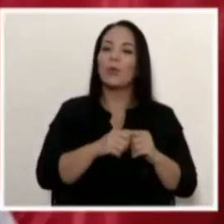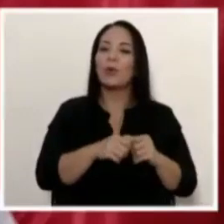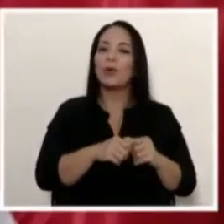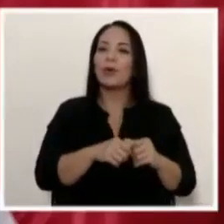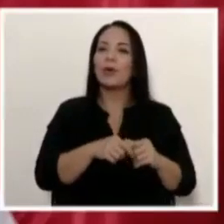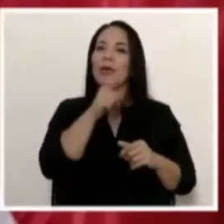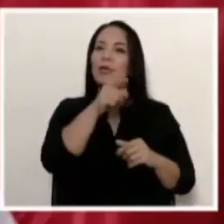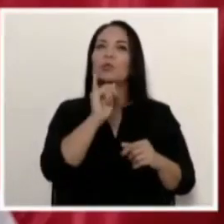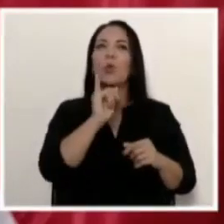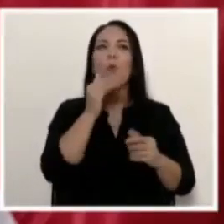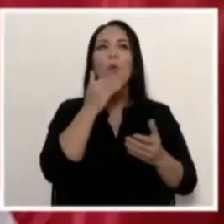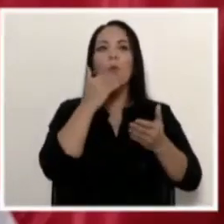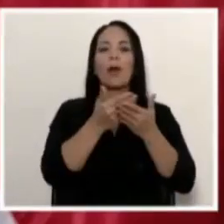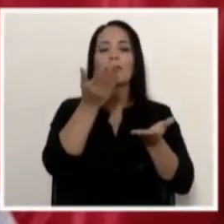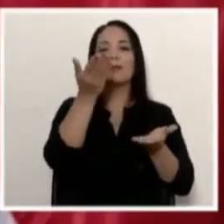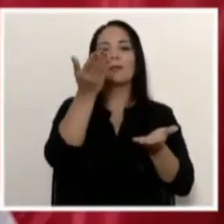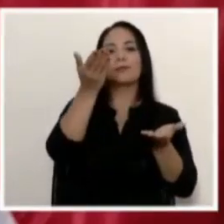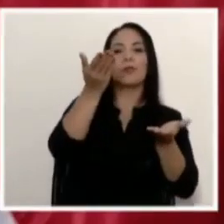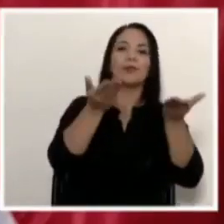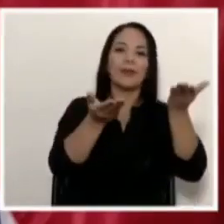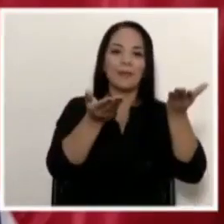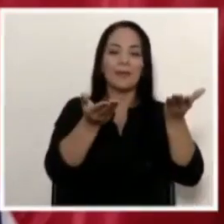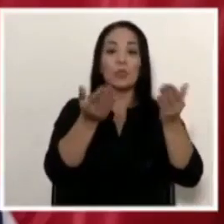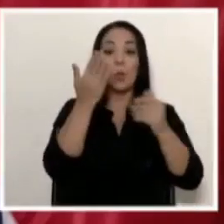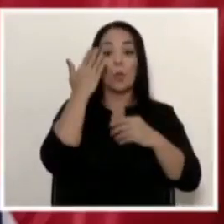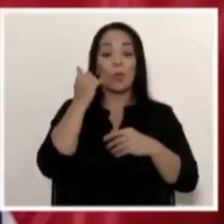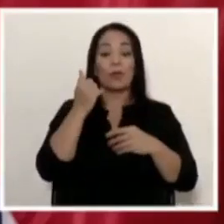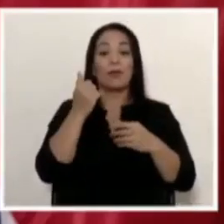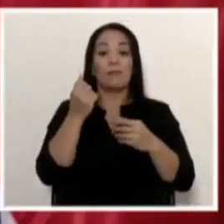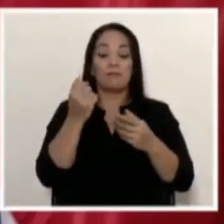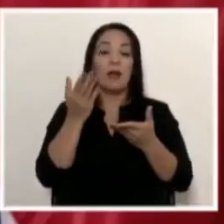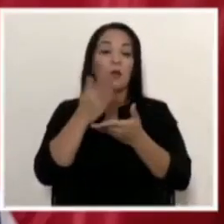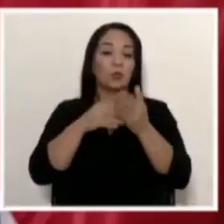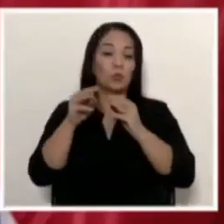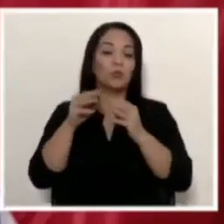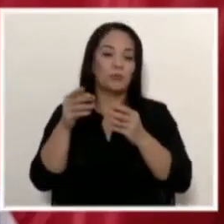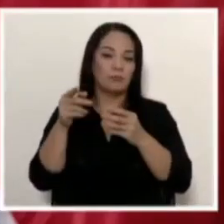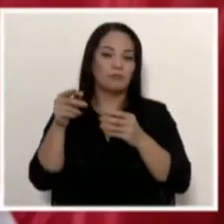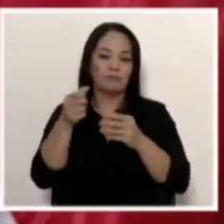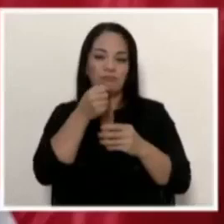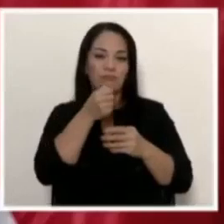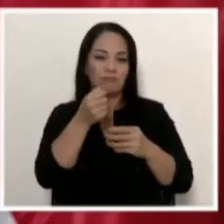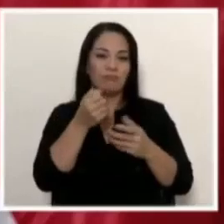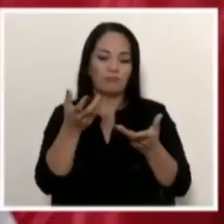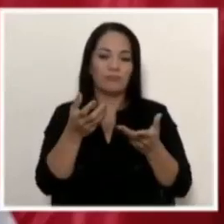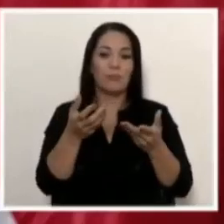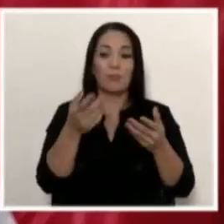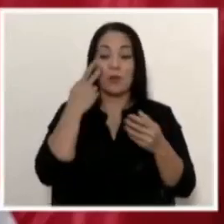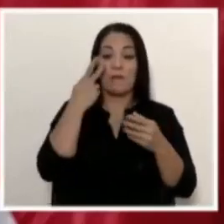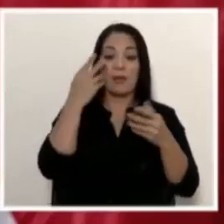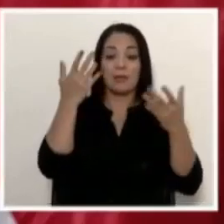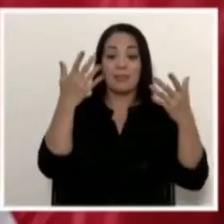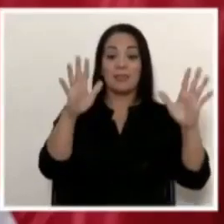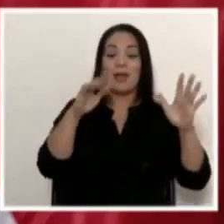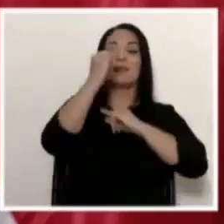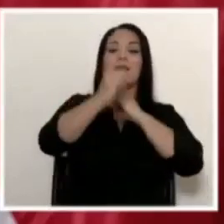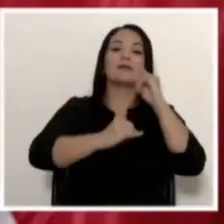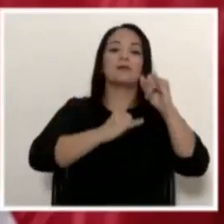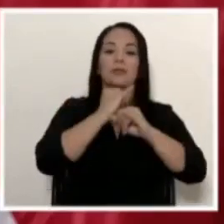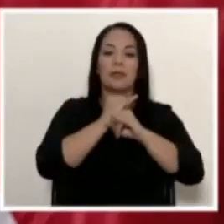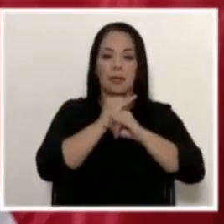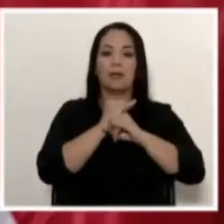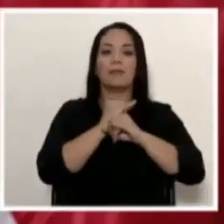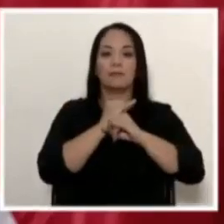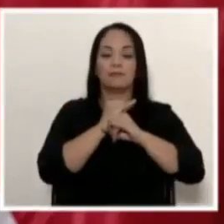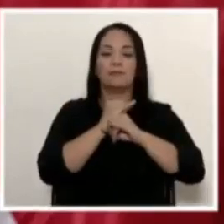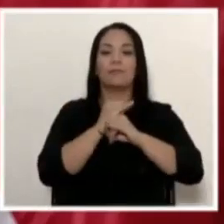contrapeso a la campaña que han hecho. Ya a nivel internacional, algunos medios